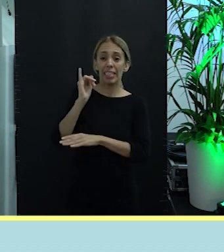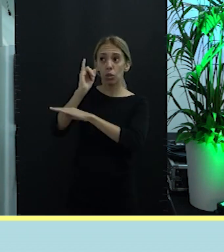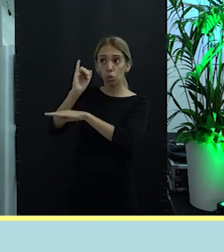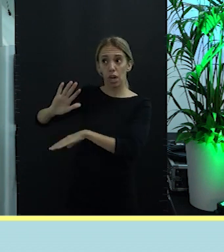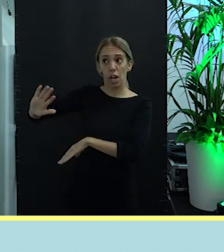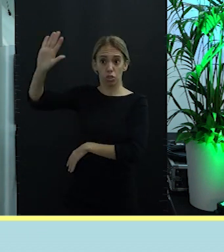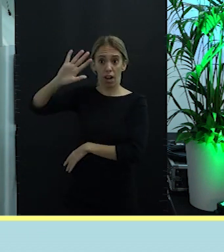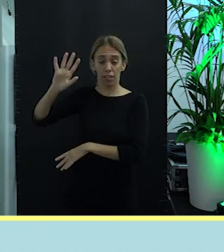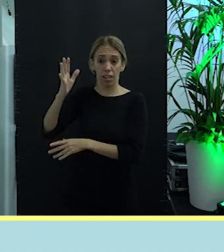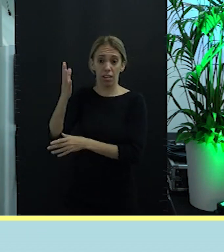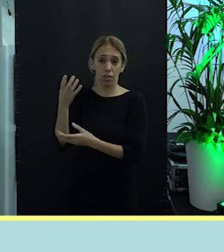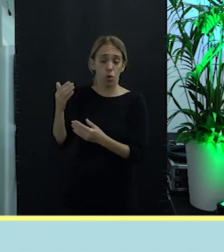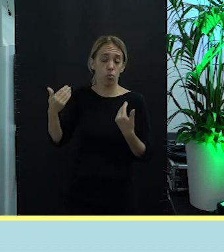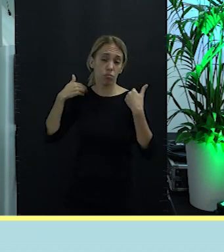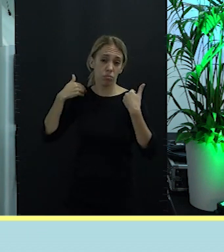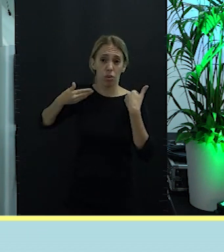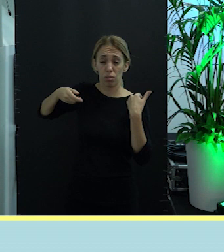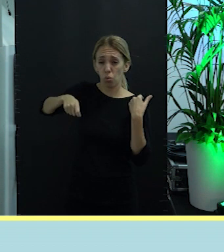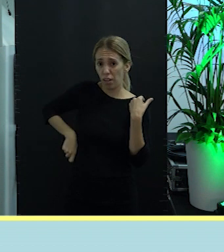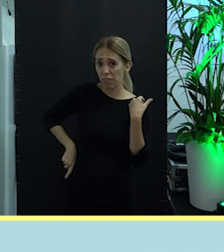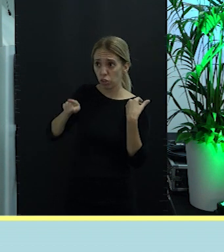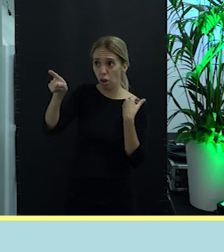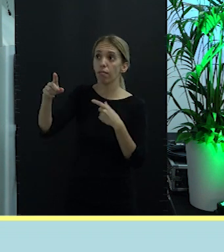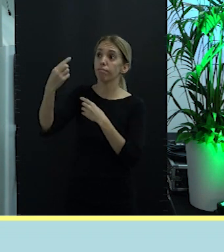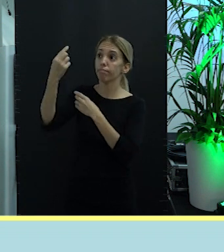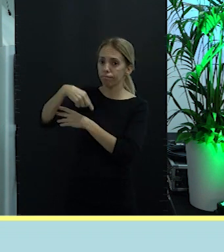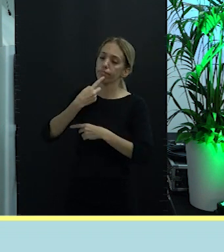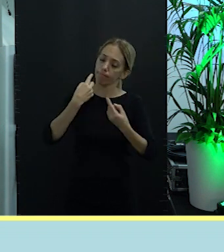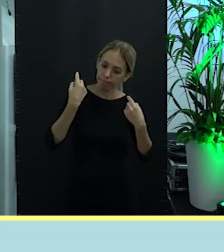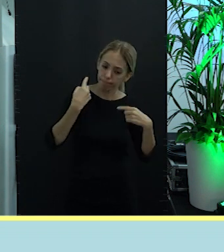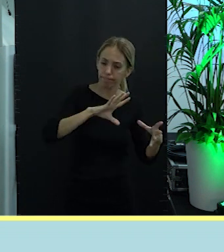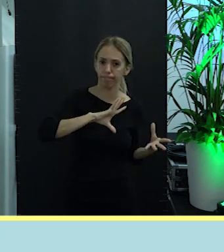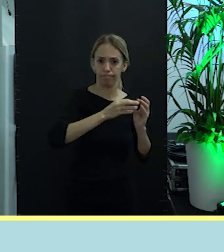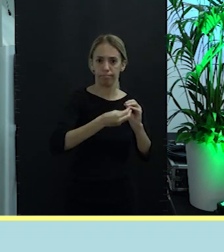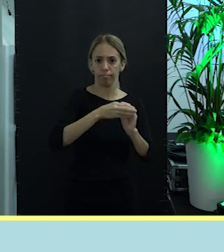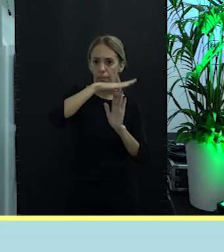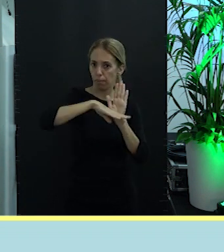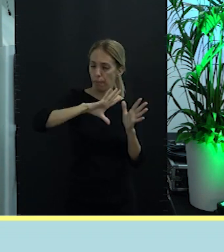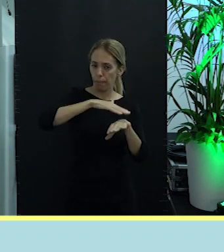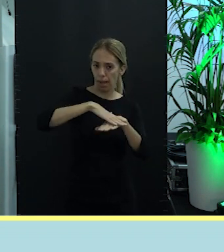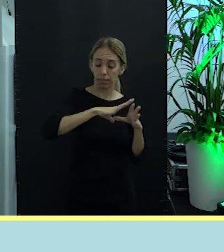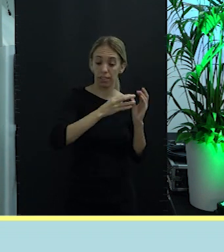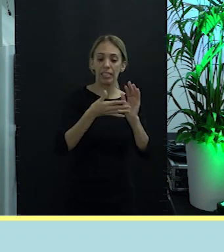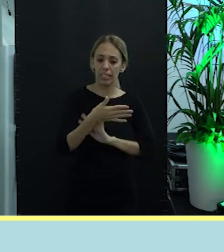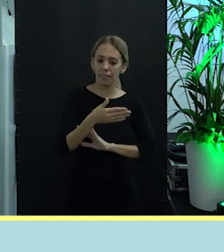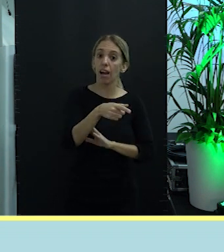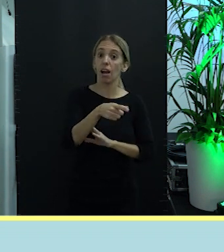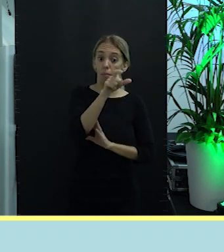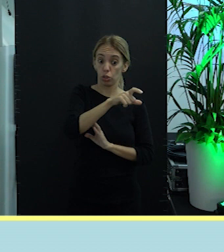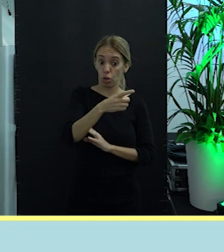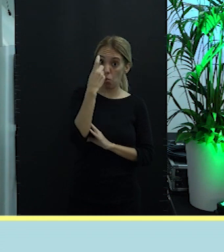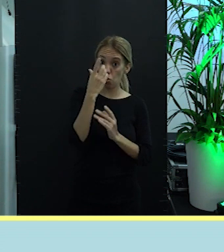Nacional de las Cualificaciones. Con lo cual, los alumnos van a tener una certificación formal.